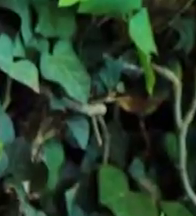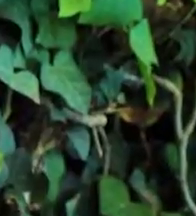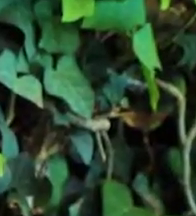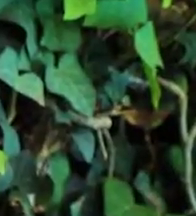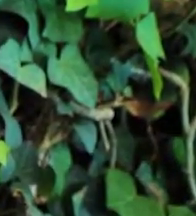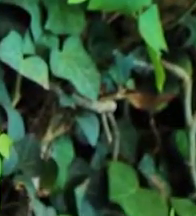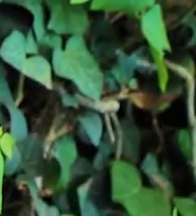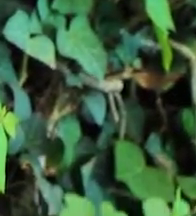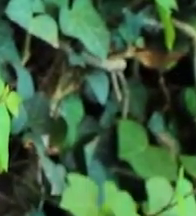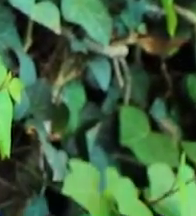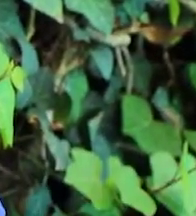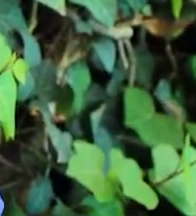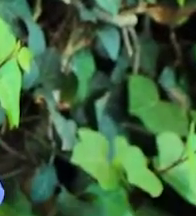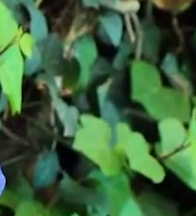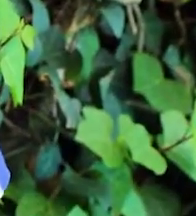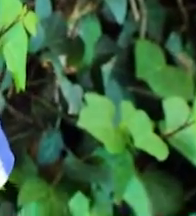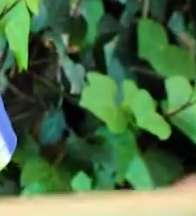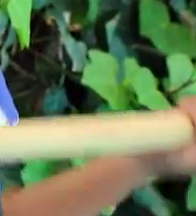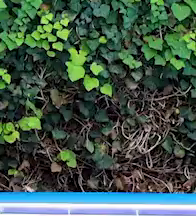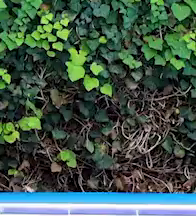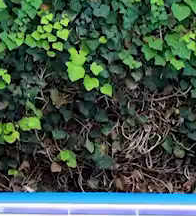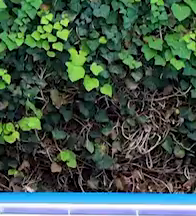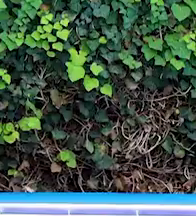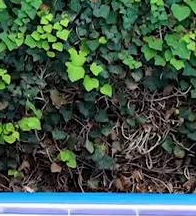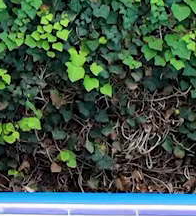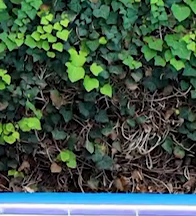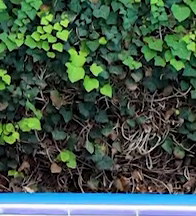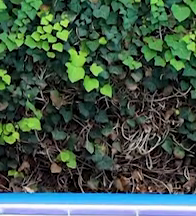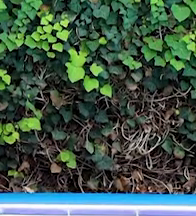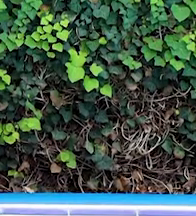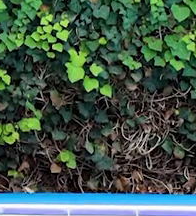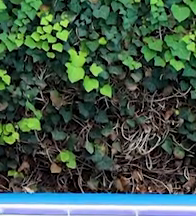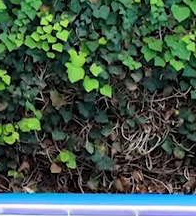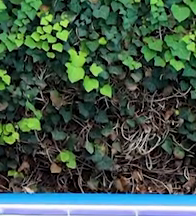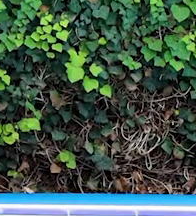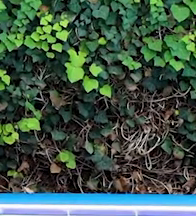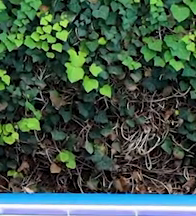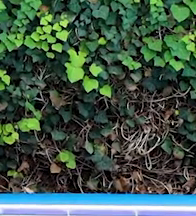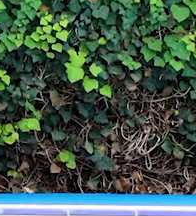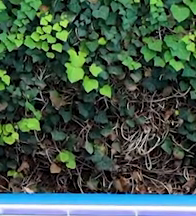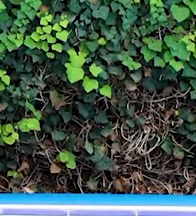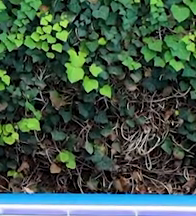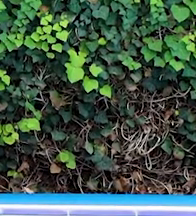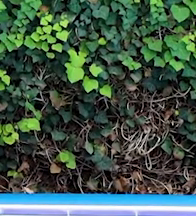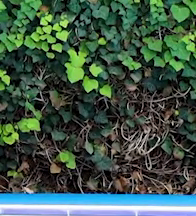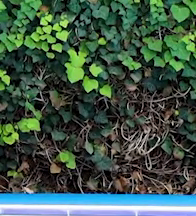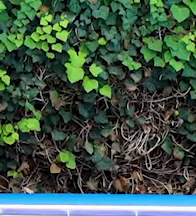Flexionamos y estiramos. Estiramos perfectamente bien los brazos.